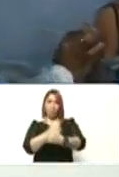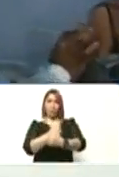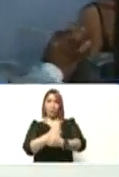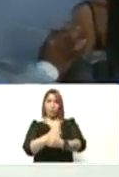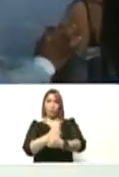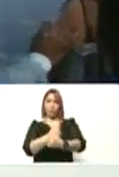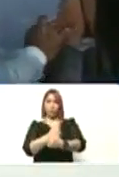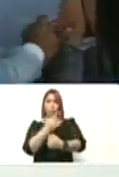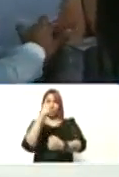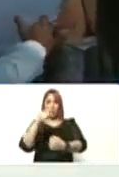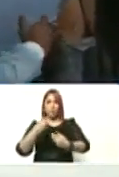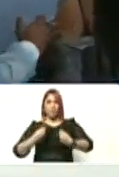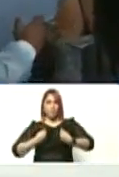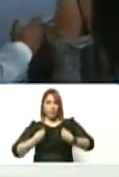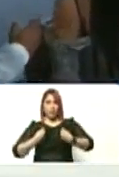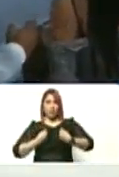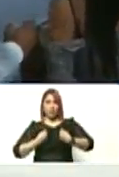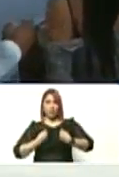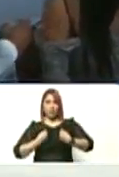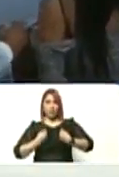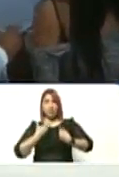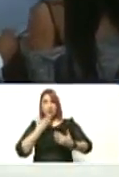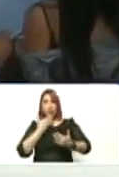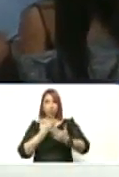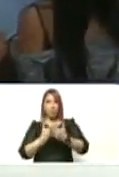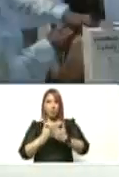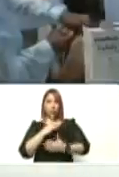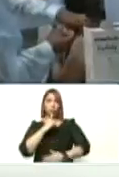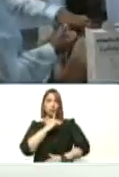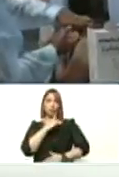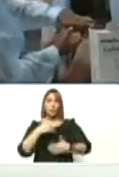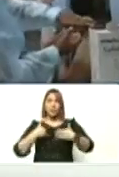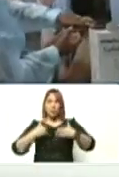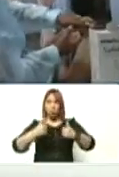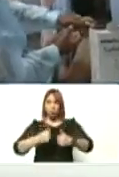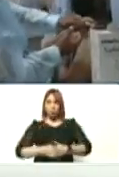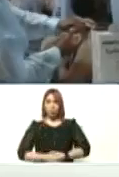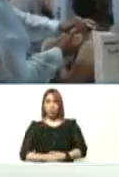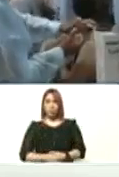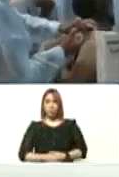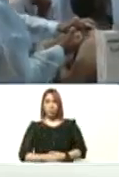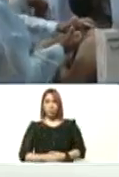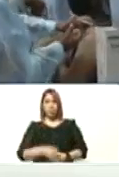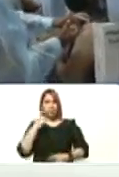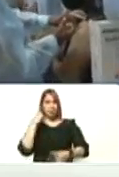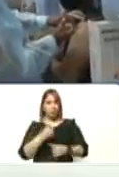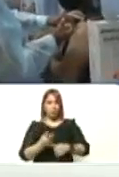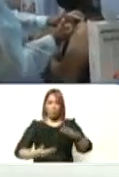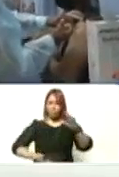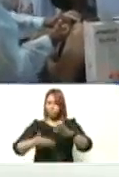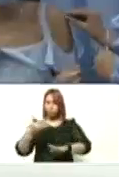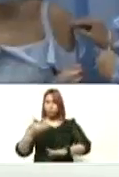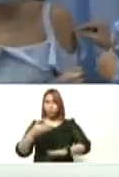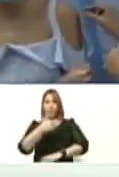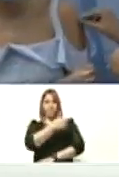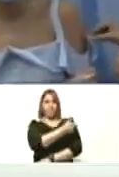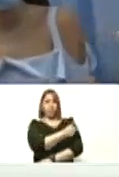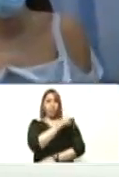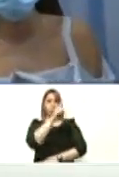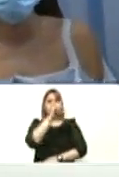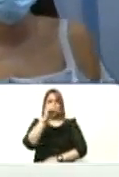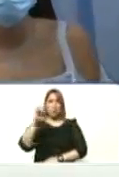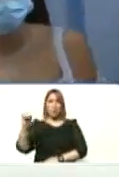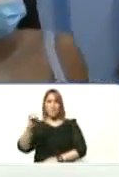y de la vida se los pido en nombre de la salud a vacunarse al cien por ciento